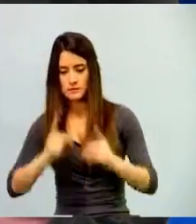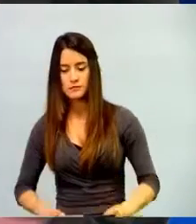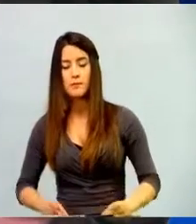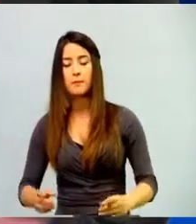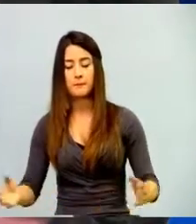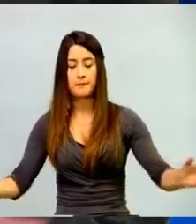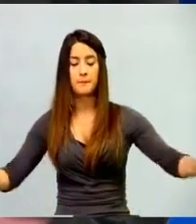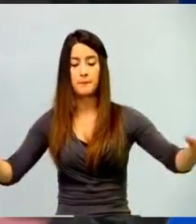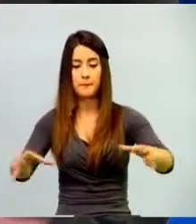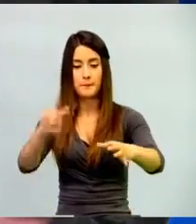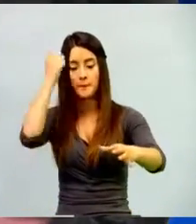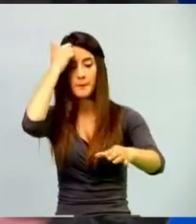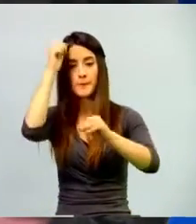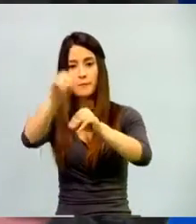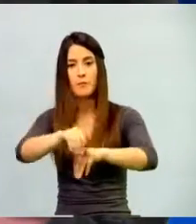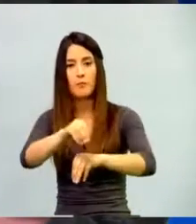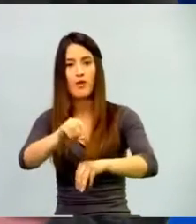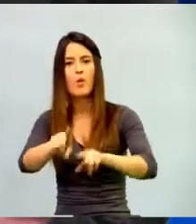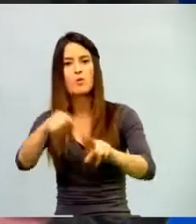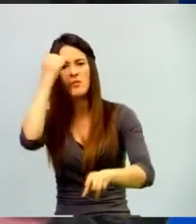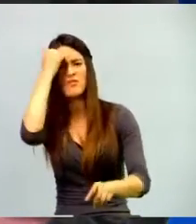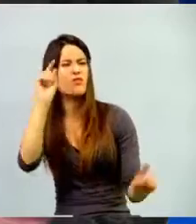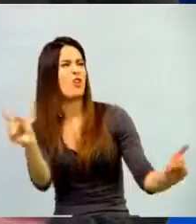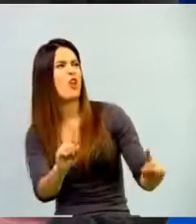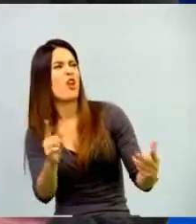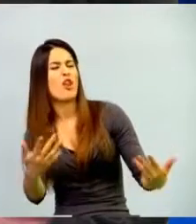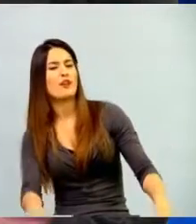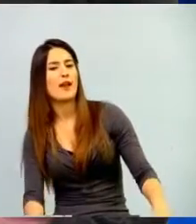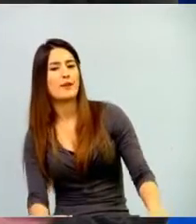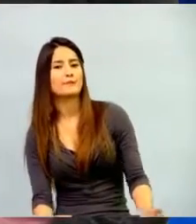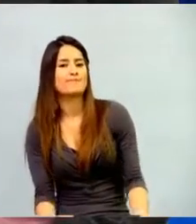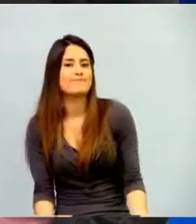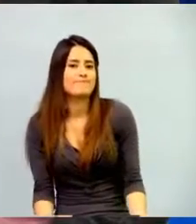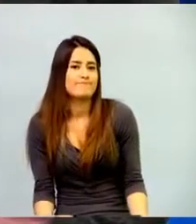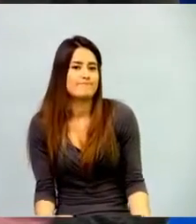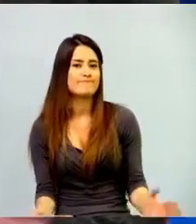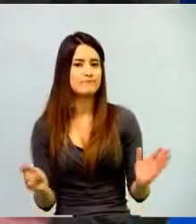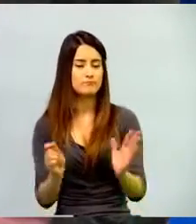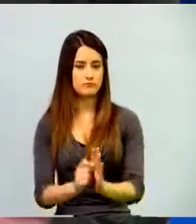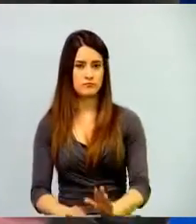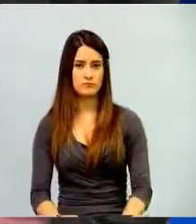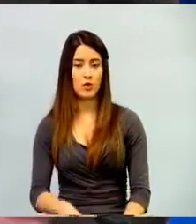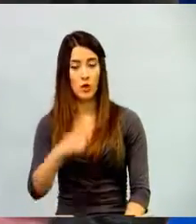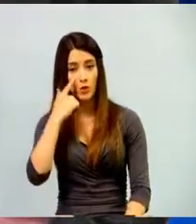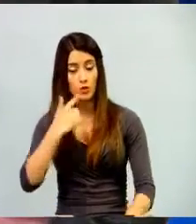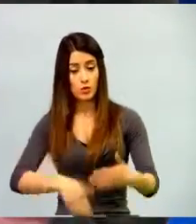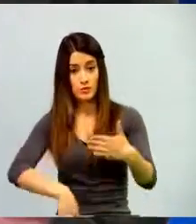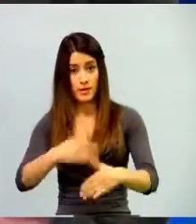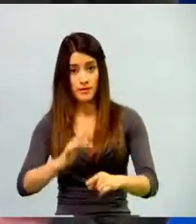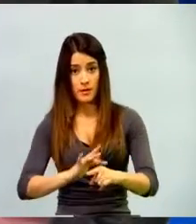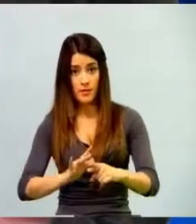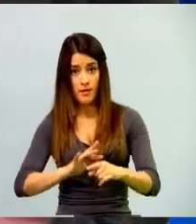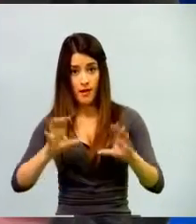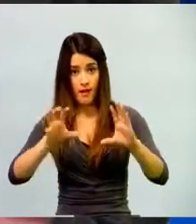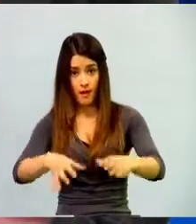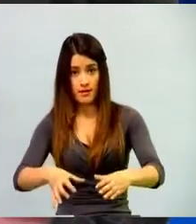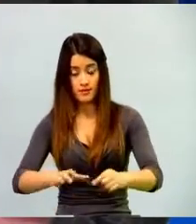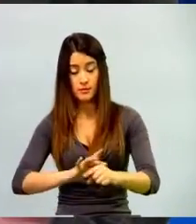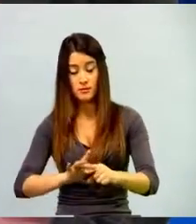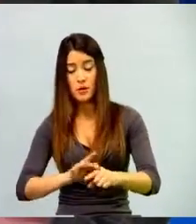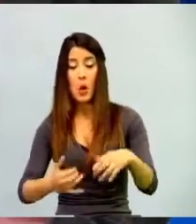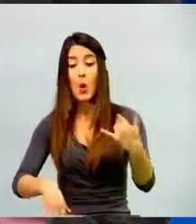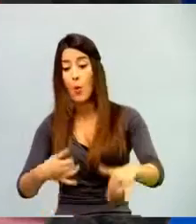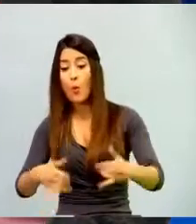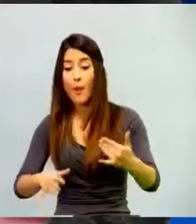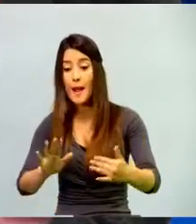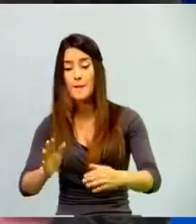me parece que hay que contextualizar los juegos y vivenciarlos y que todos, todos, todos los que estamos en